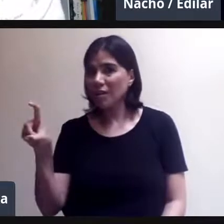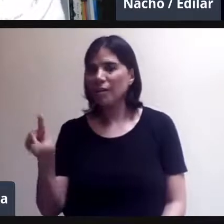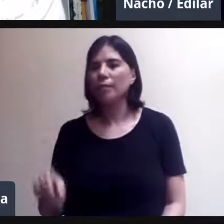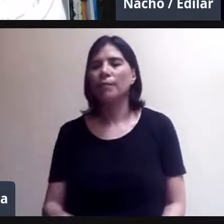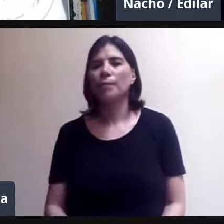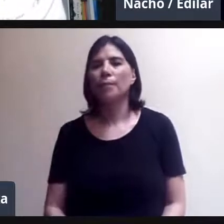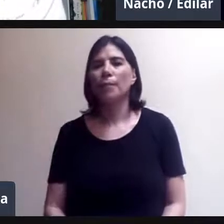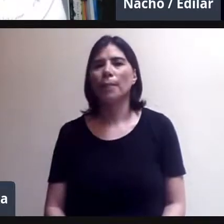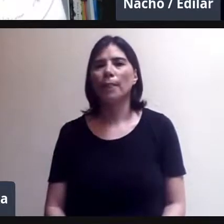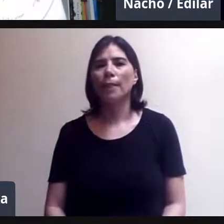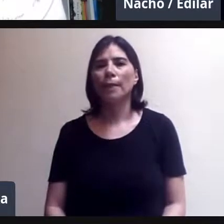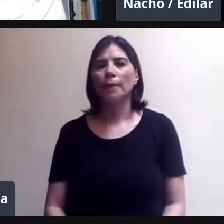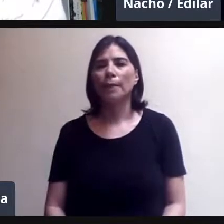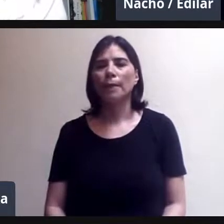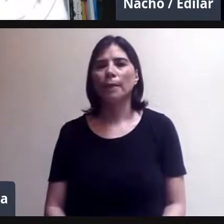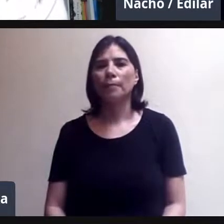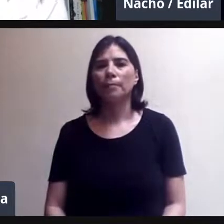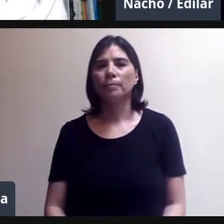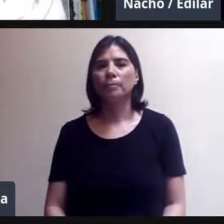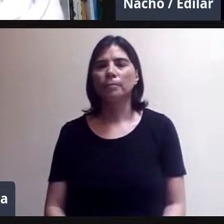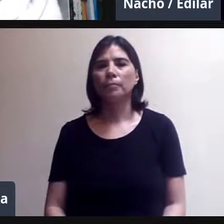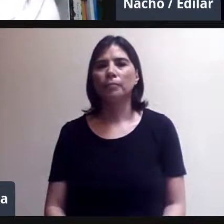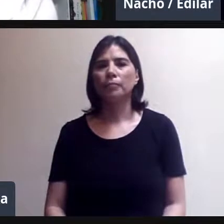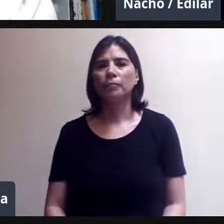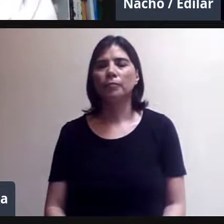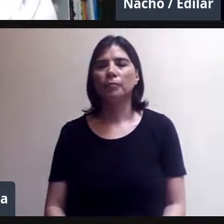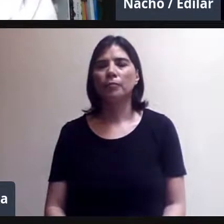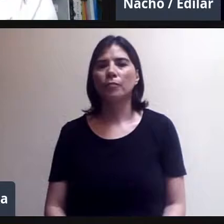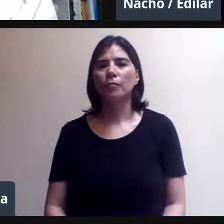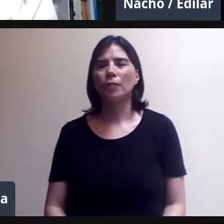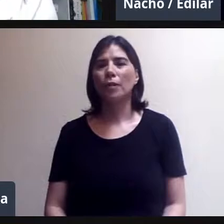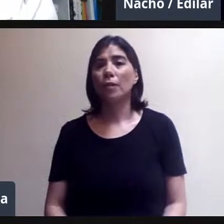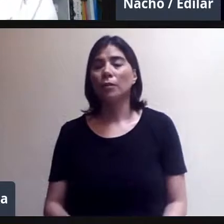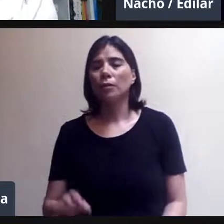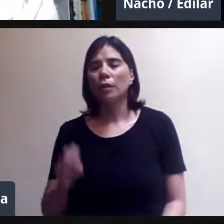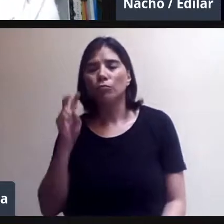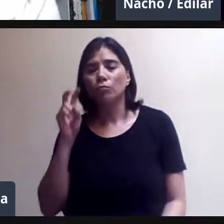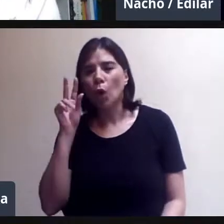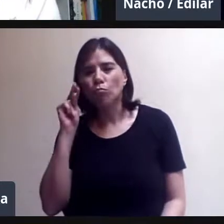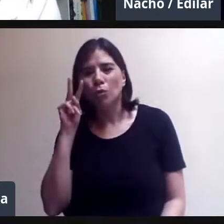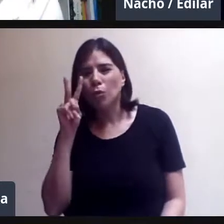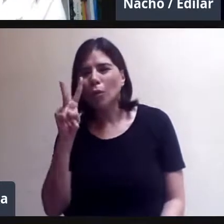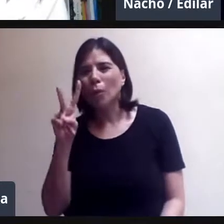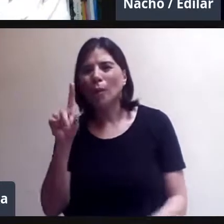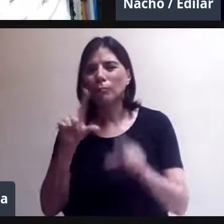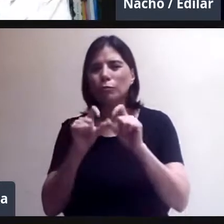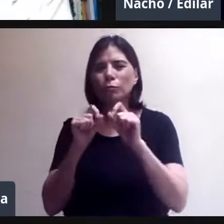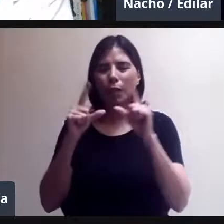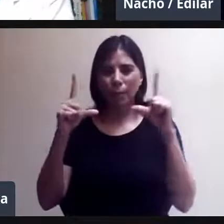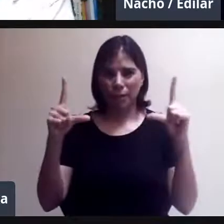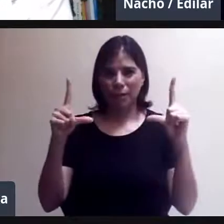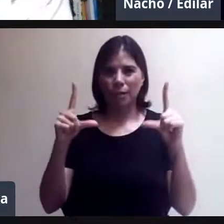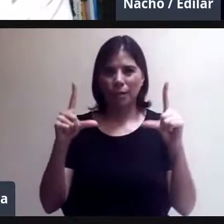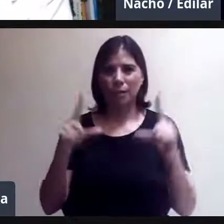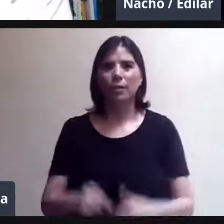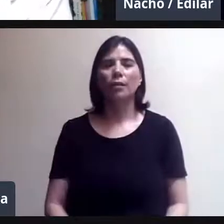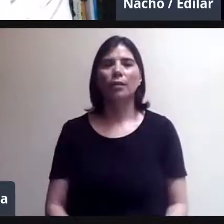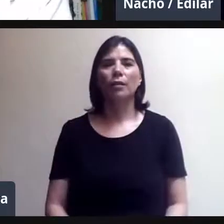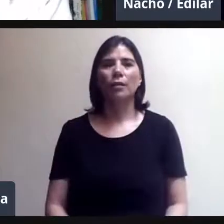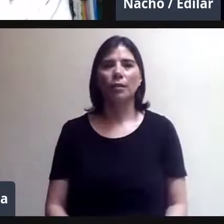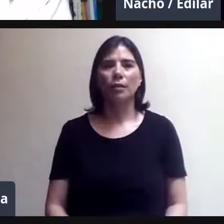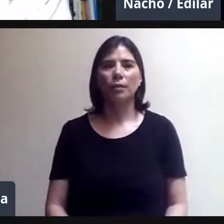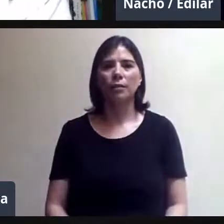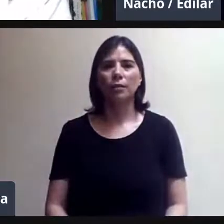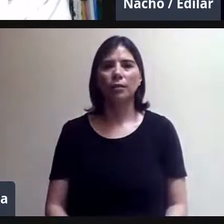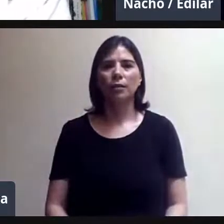dejamos de ver tu pantalla, pero no sé si es la... Ah, Ah, perdón, perdón, perdón, perdón. Ah, es que ya sé por qué.